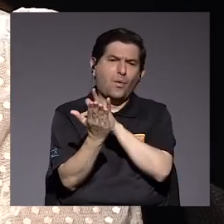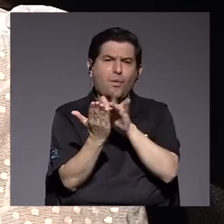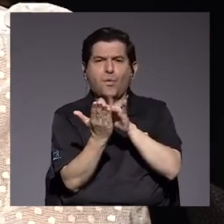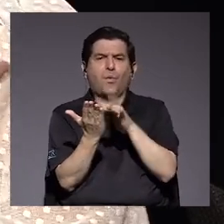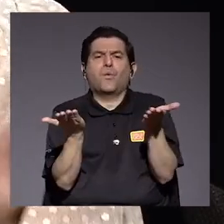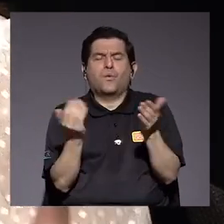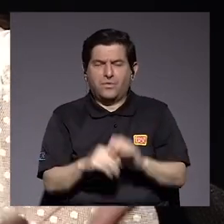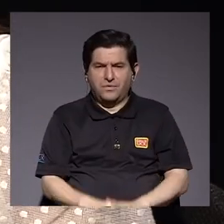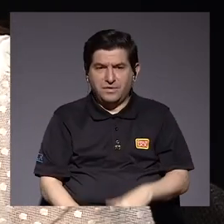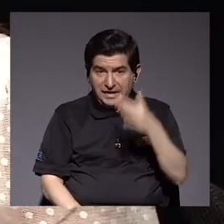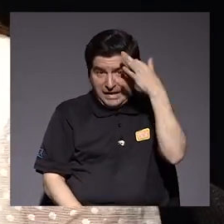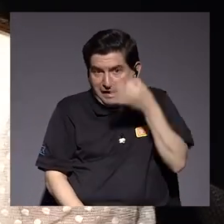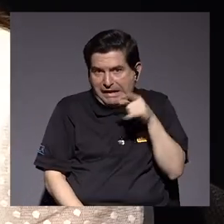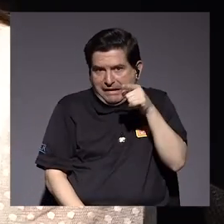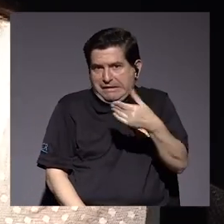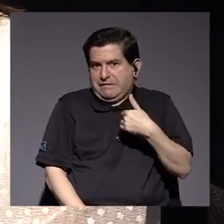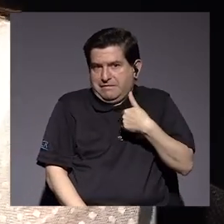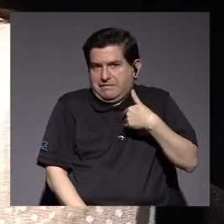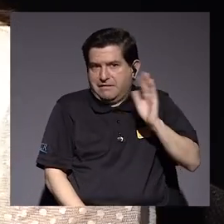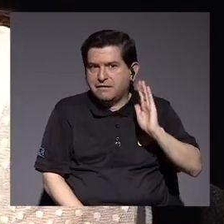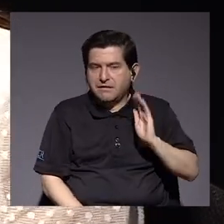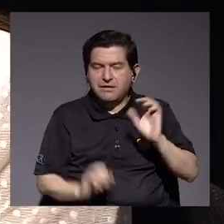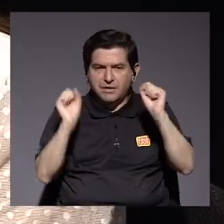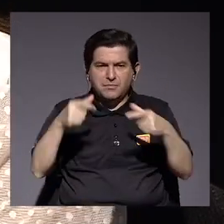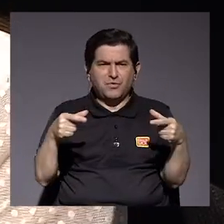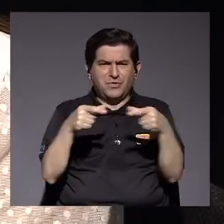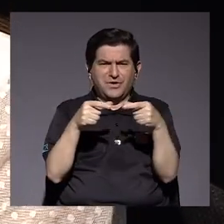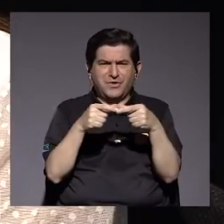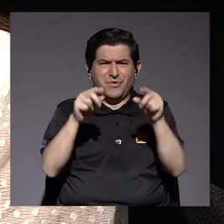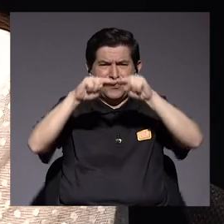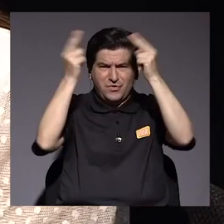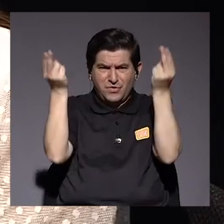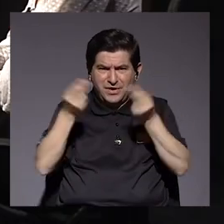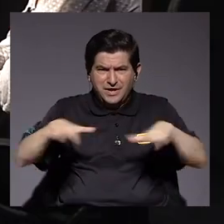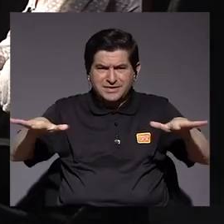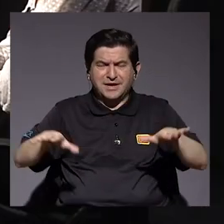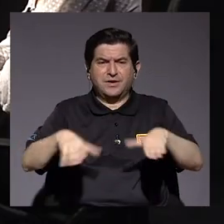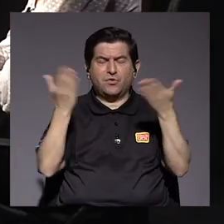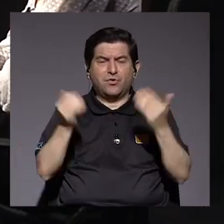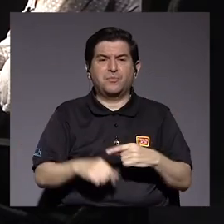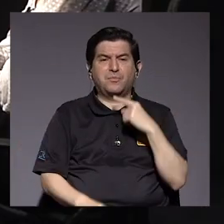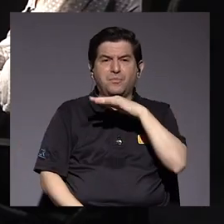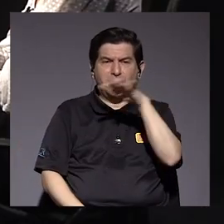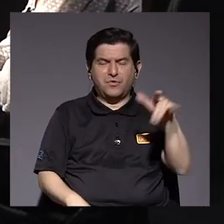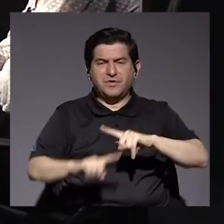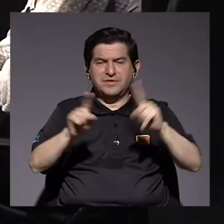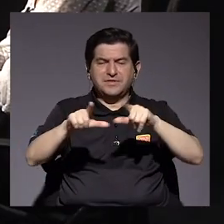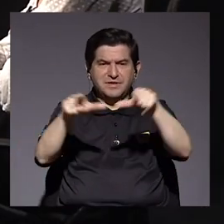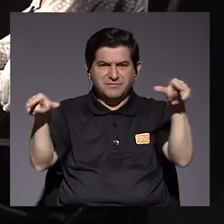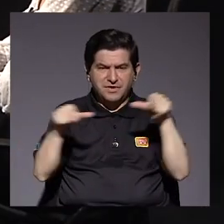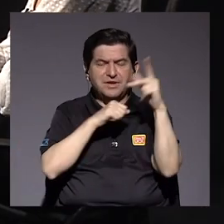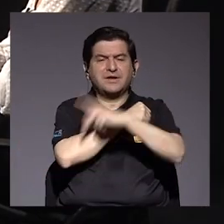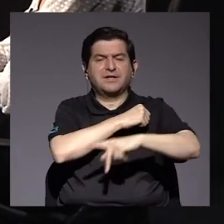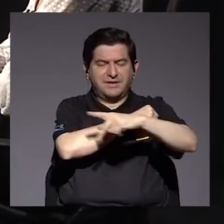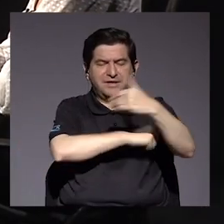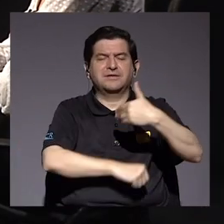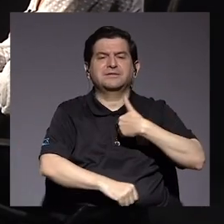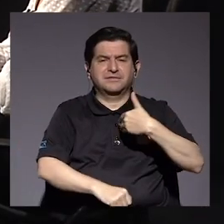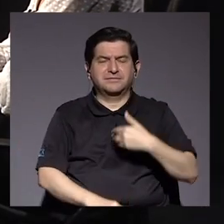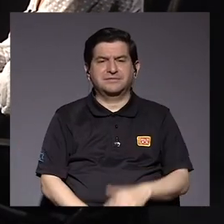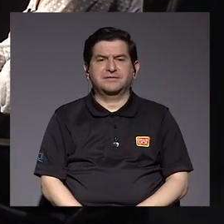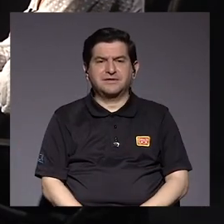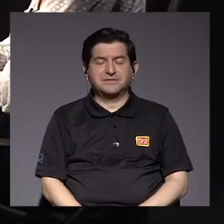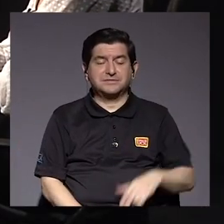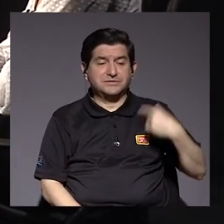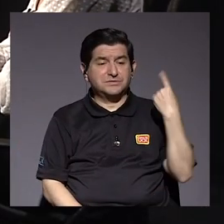teléfono asumiendo que tienen para poderlo conectar a internet esa realidad se vive en muchos lugares de este país así es